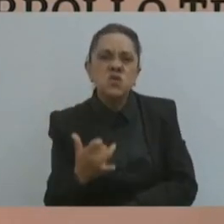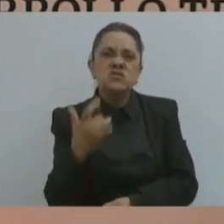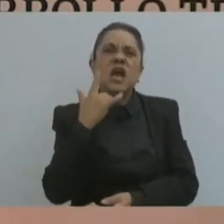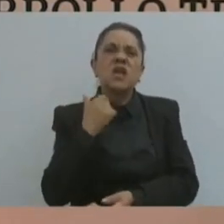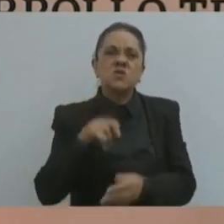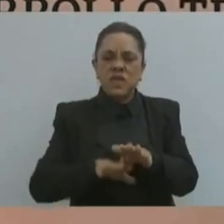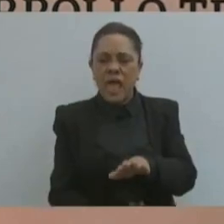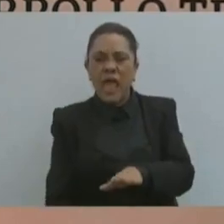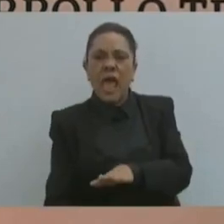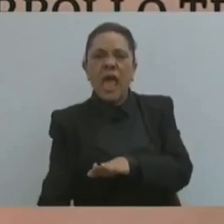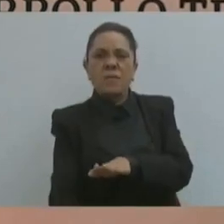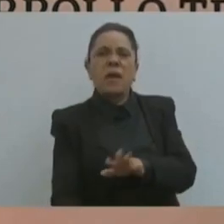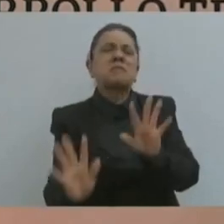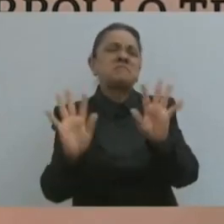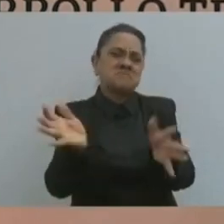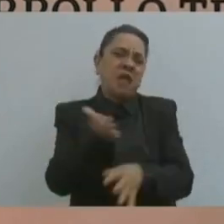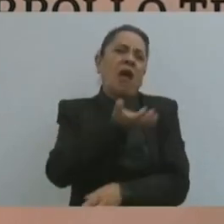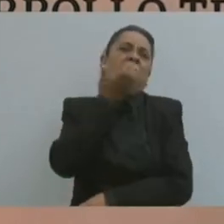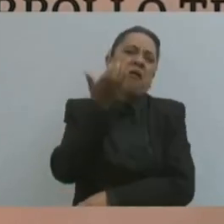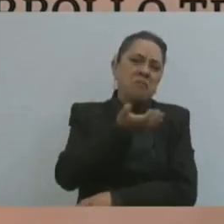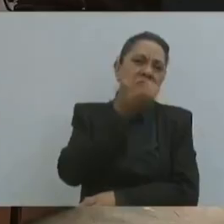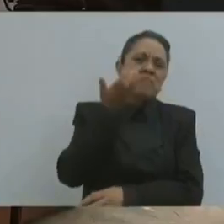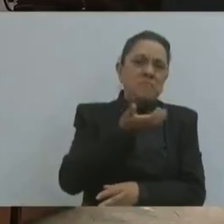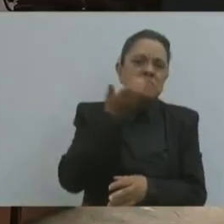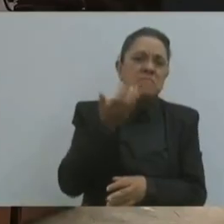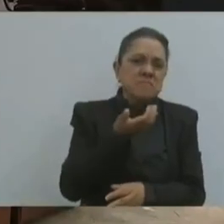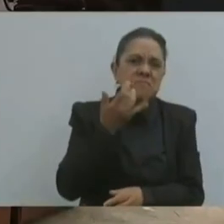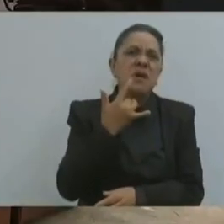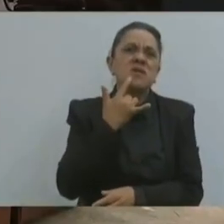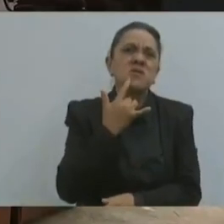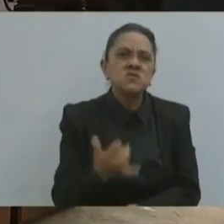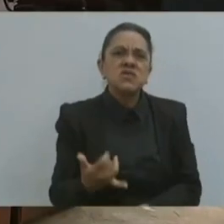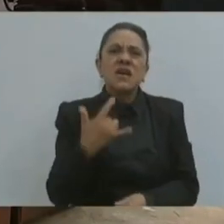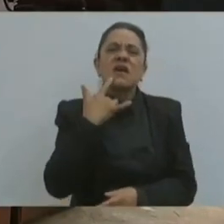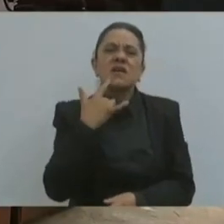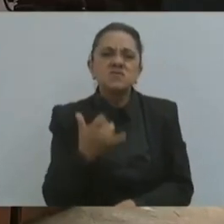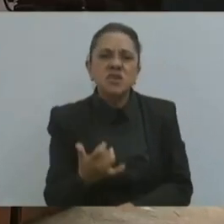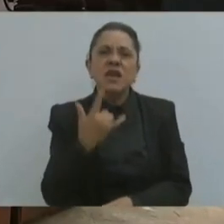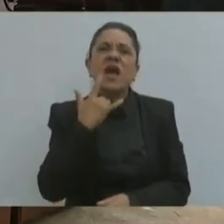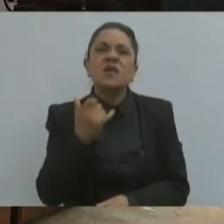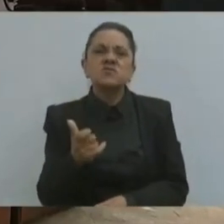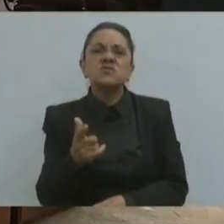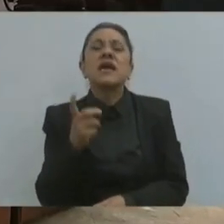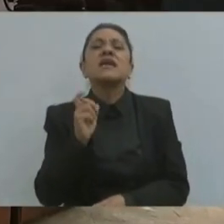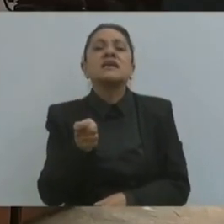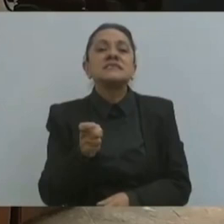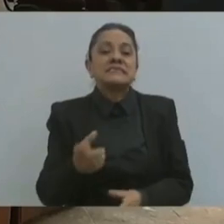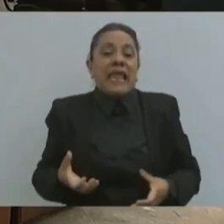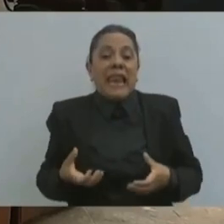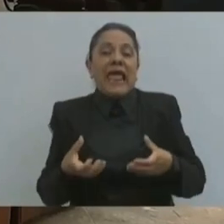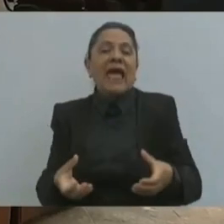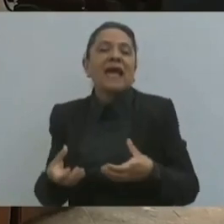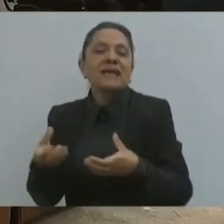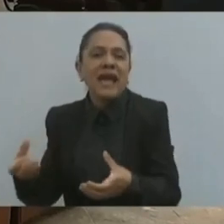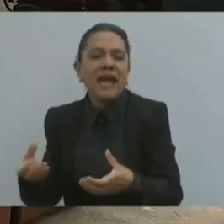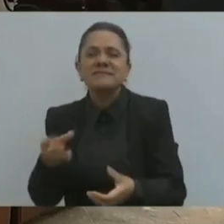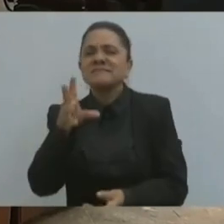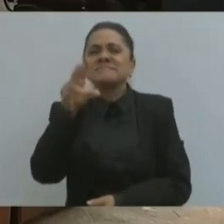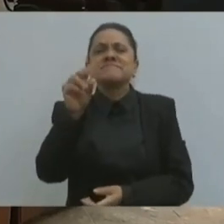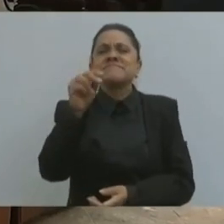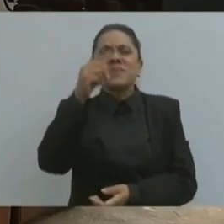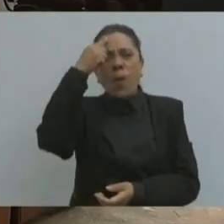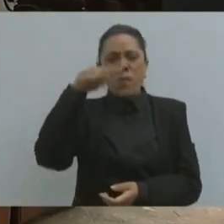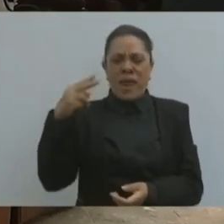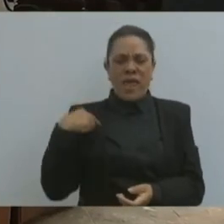estamos acostumbrados a luchar en las calles. No es para nosotros